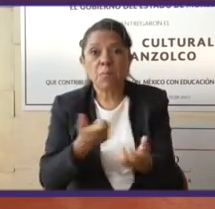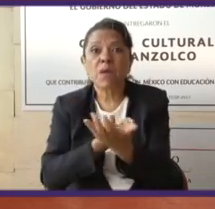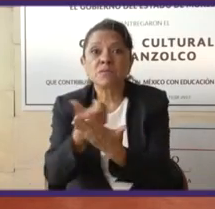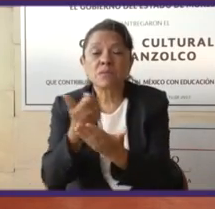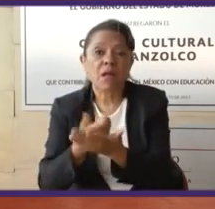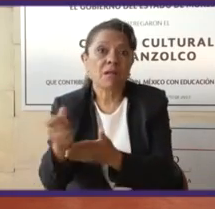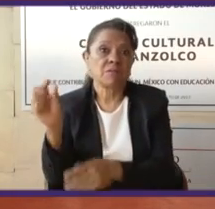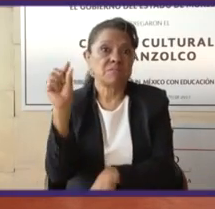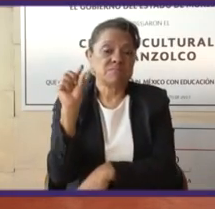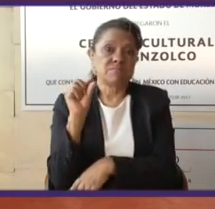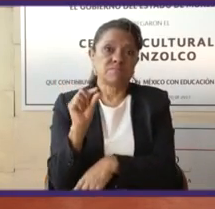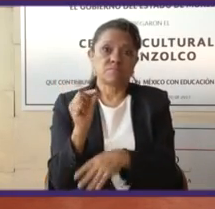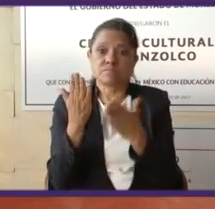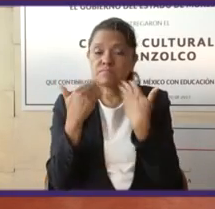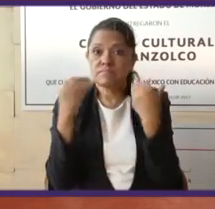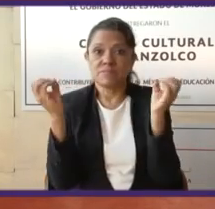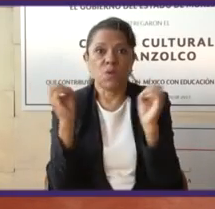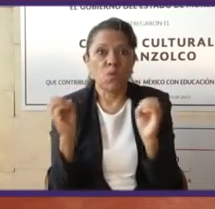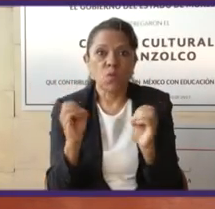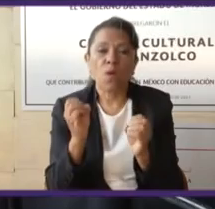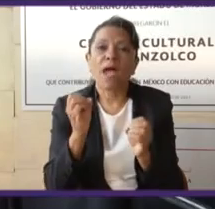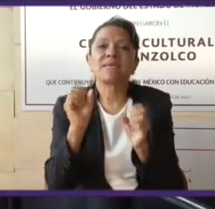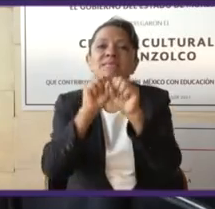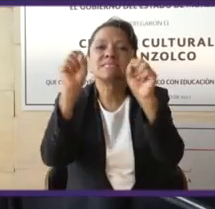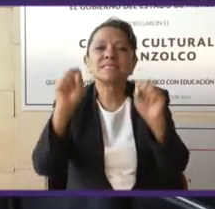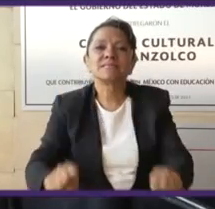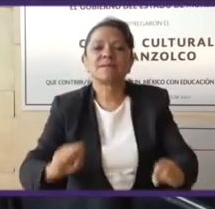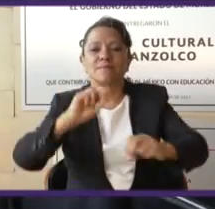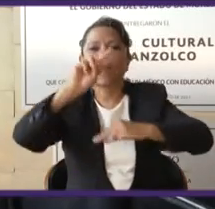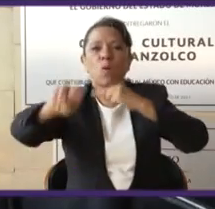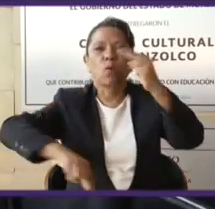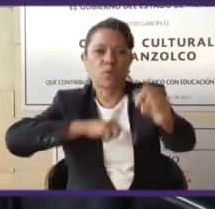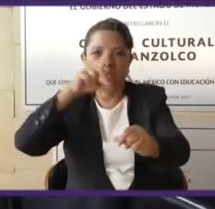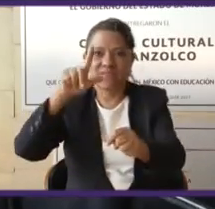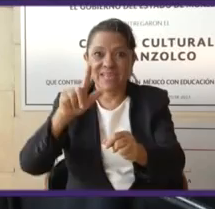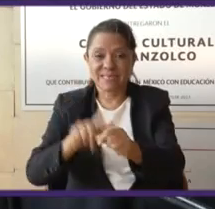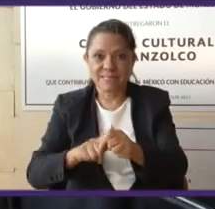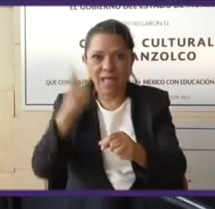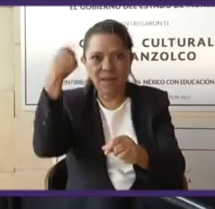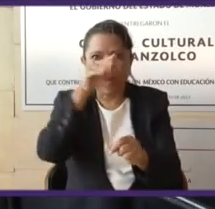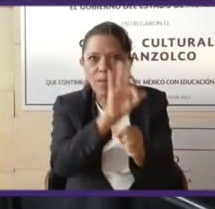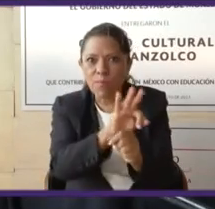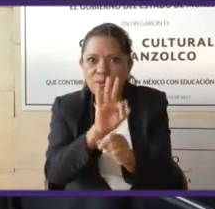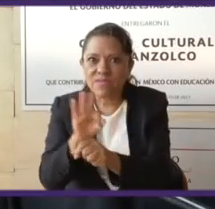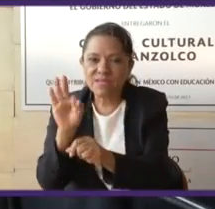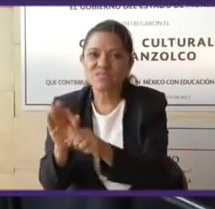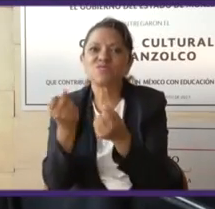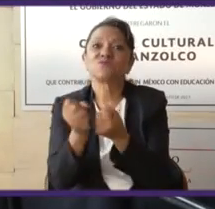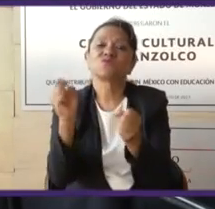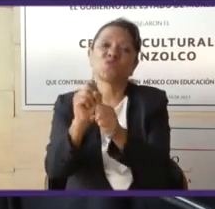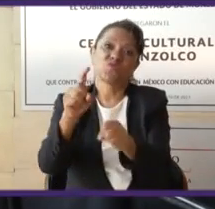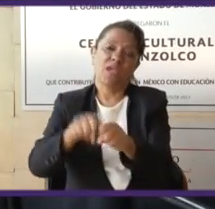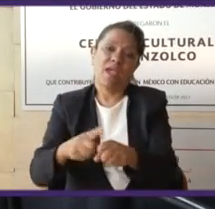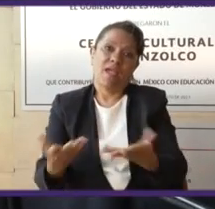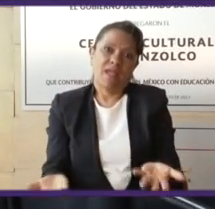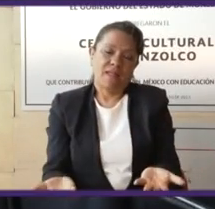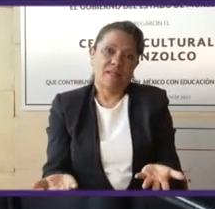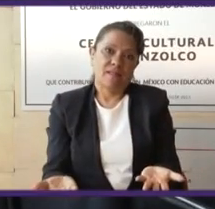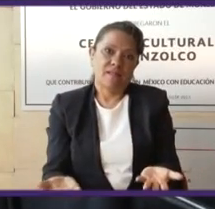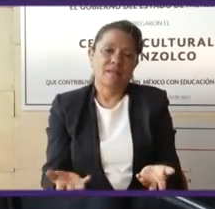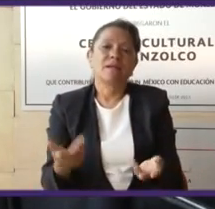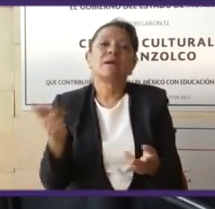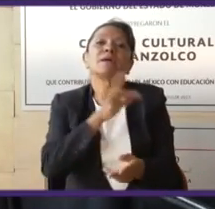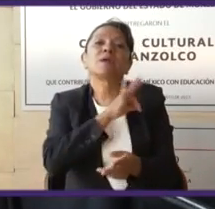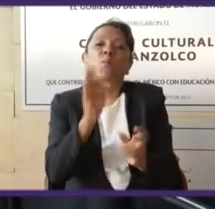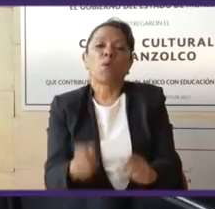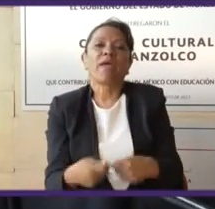Si no existe un sistema universal de protección social, que cuando menos eleve un nivel